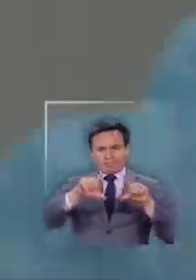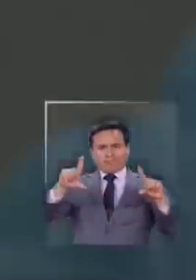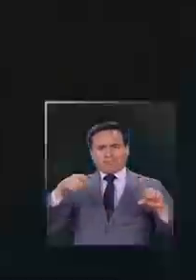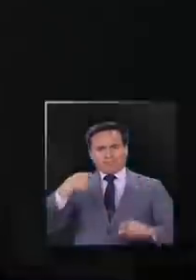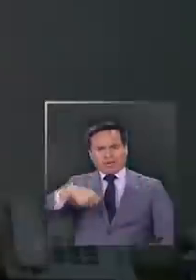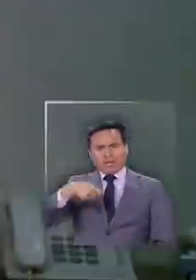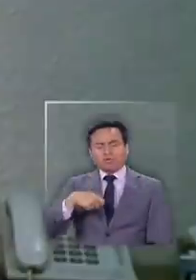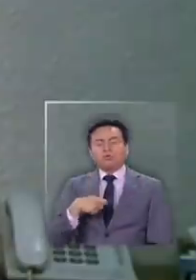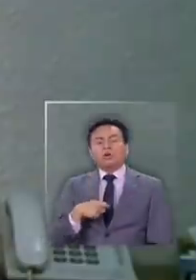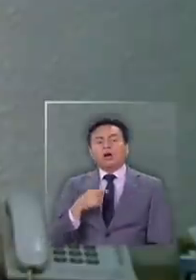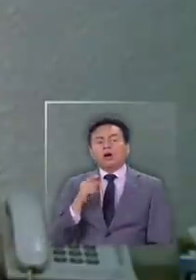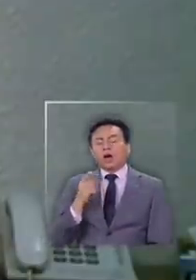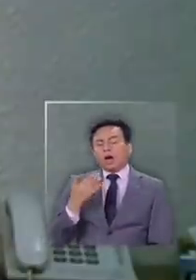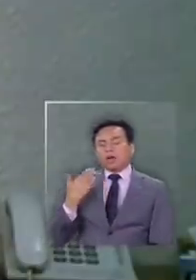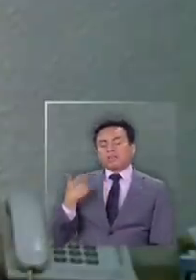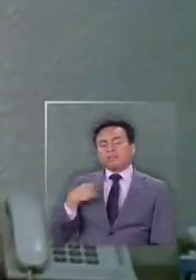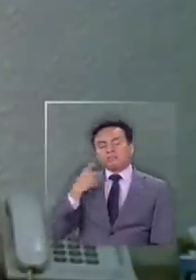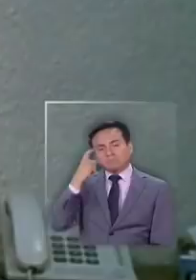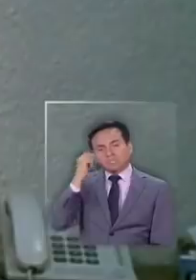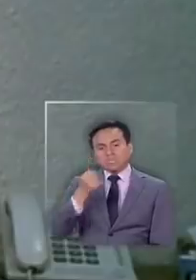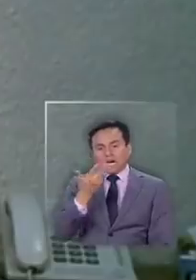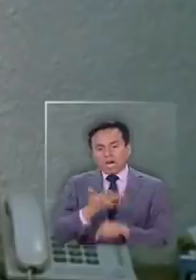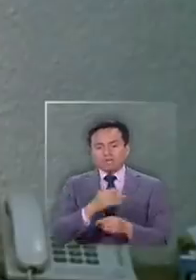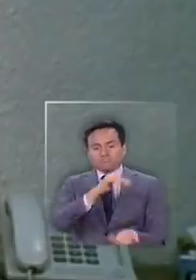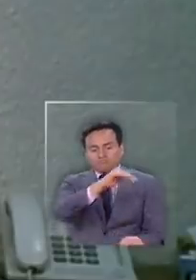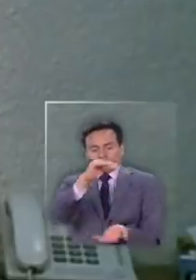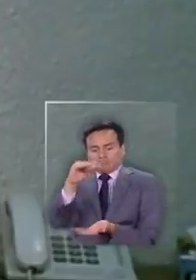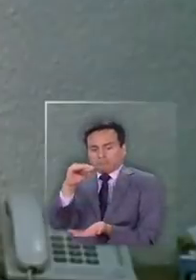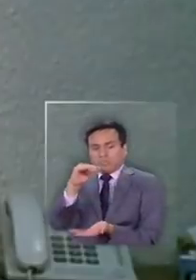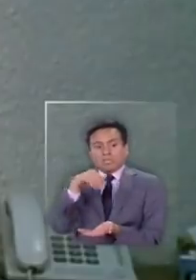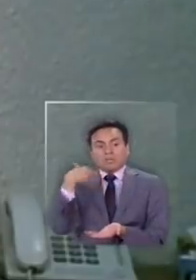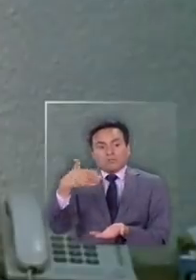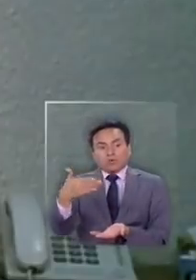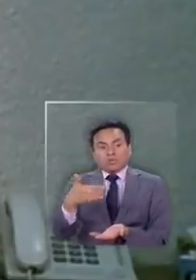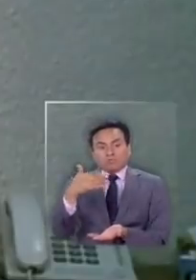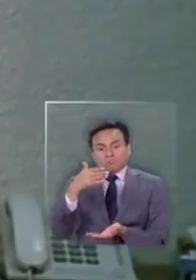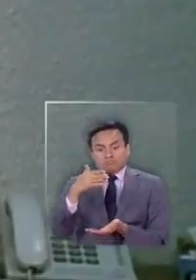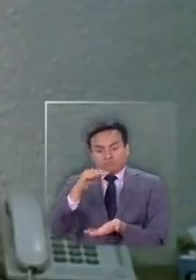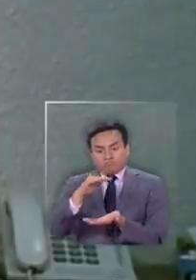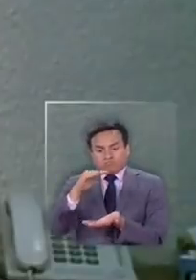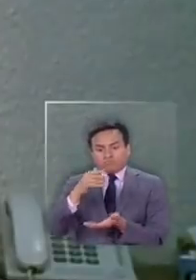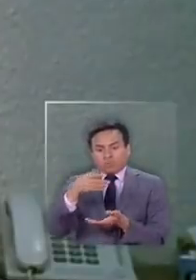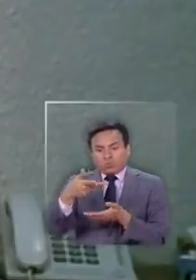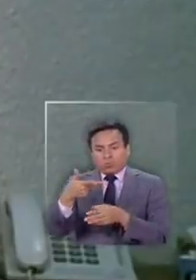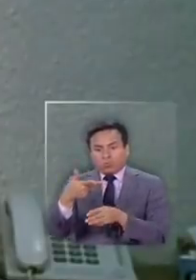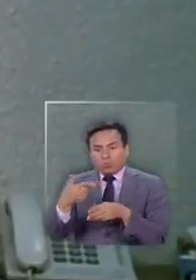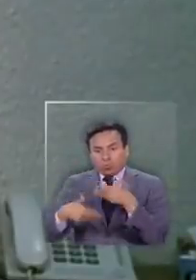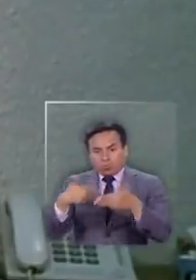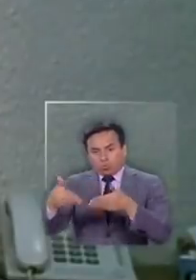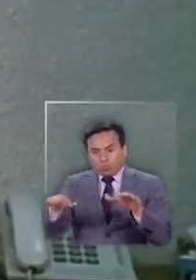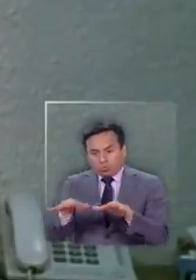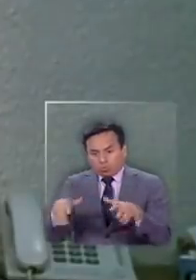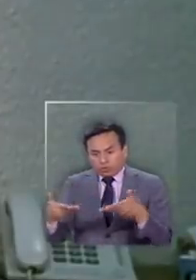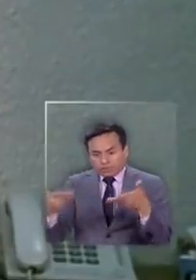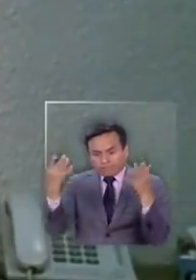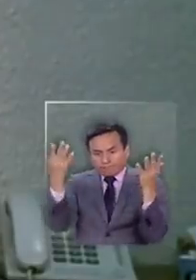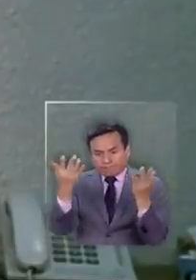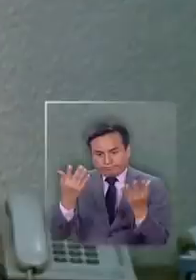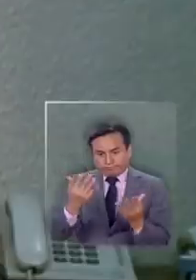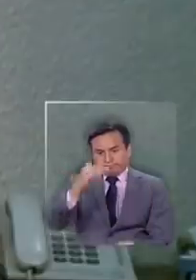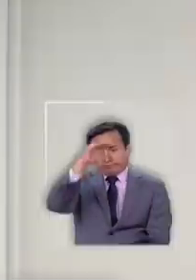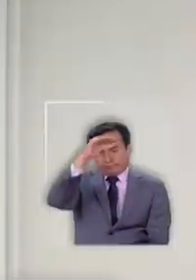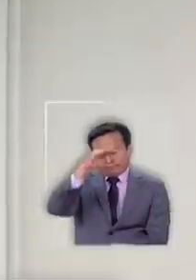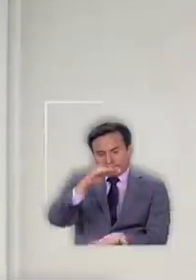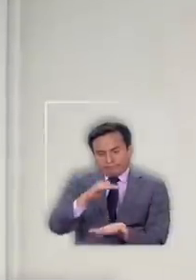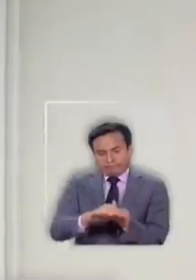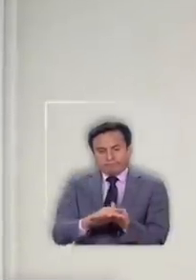tal vez en un primer momento si teníamos stock pero este se ha ido utilizando y hemos ido vaciando también